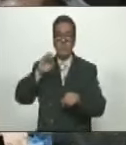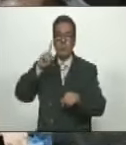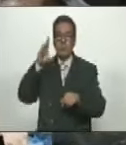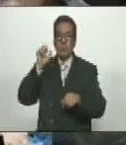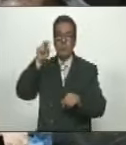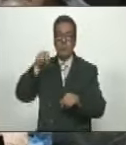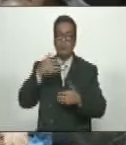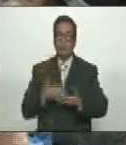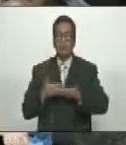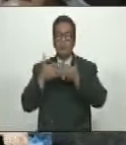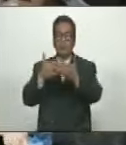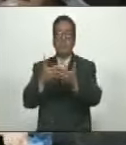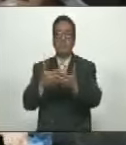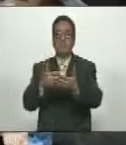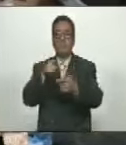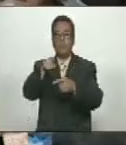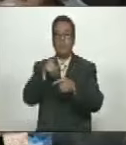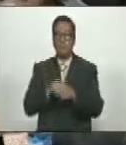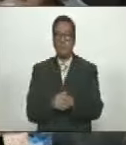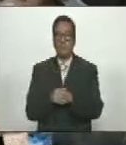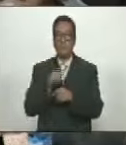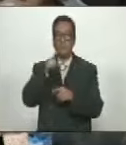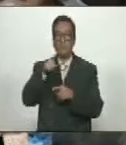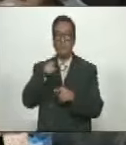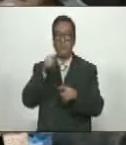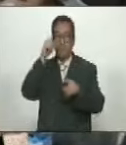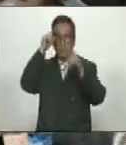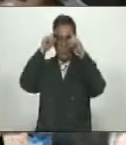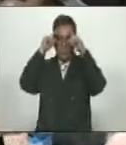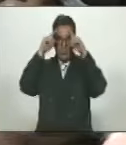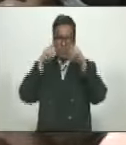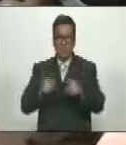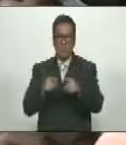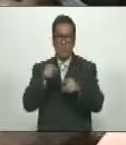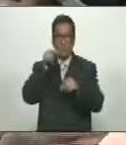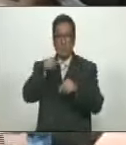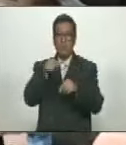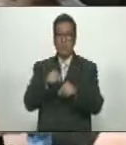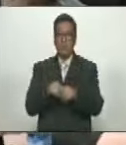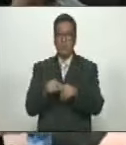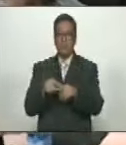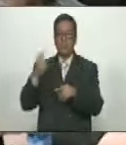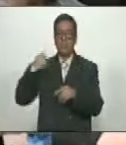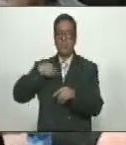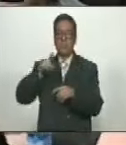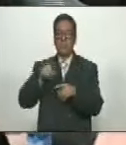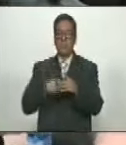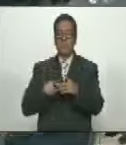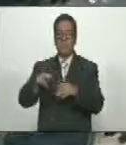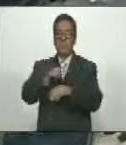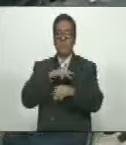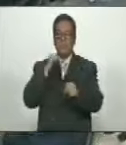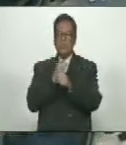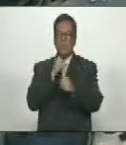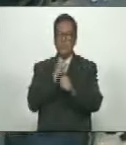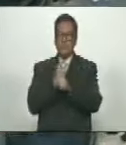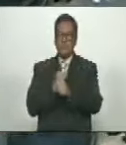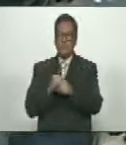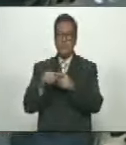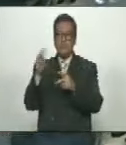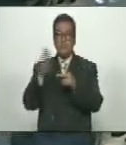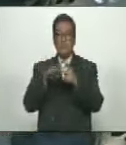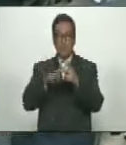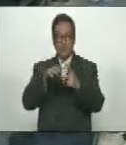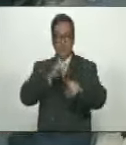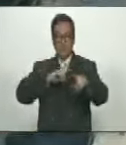Entregara Directamente En Sus Manos Porque Había Tomado La Decisión Y Allí A Su Lado Tenía A La Ministra Del Trago María Cristina Iglesia